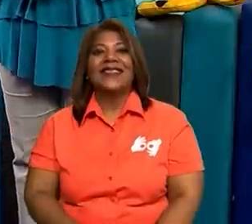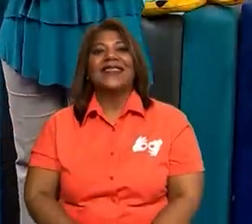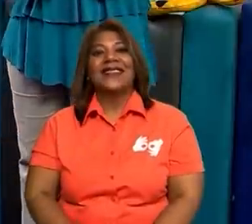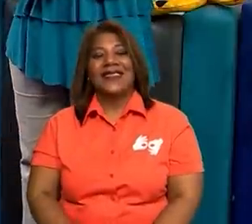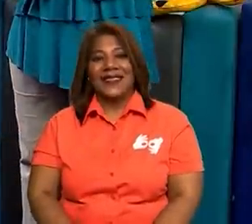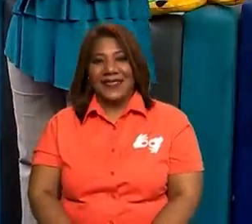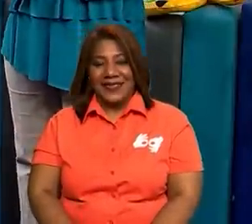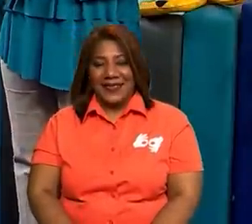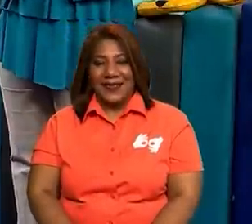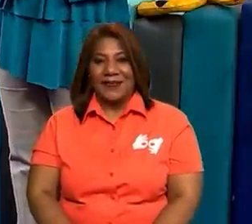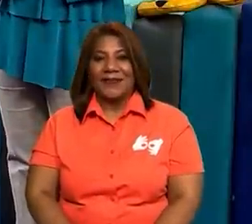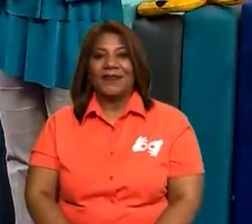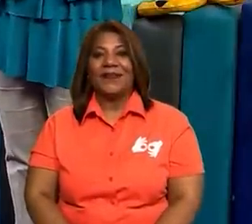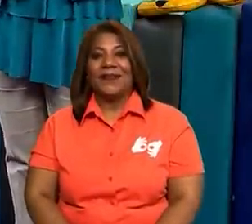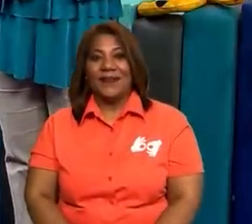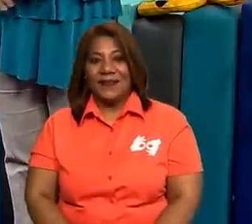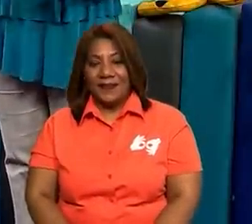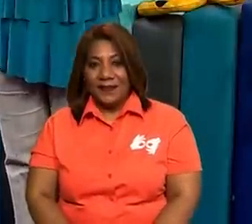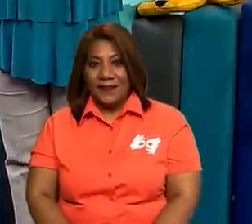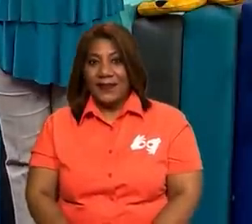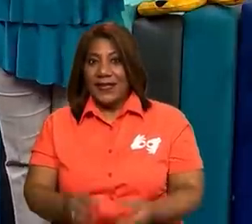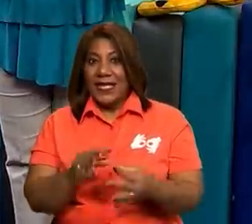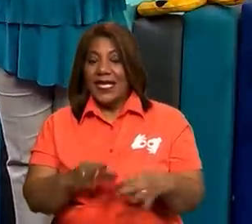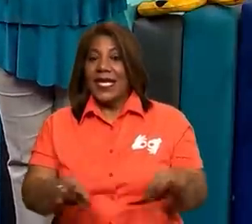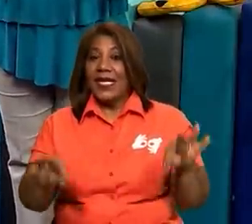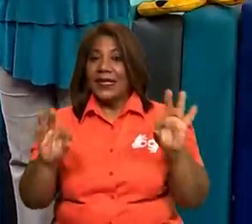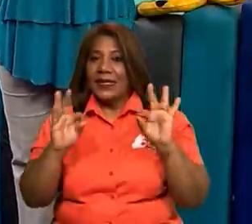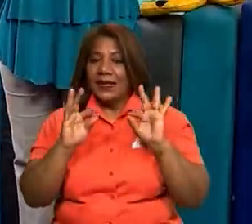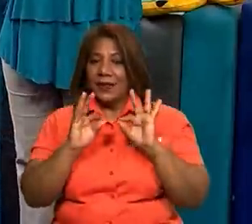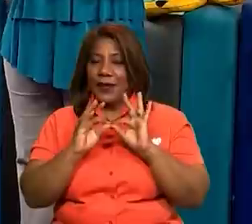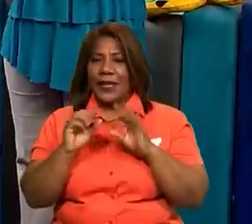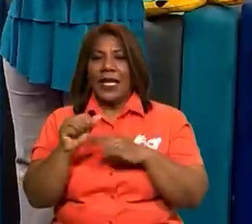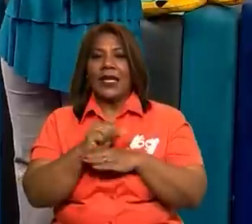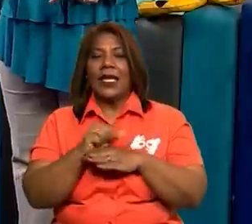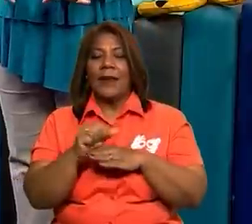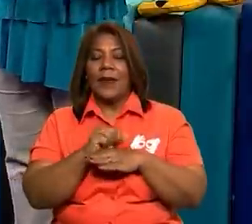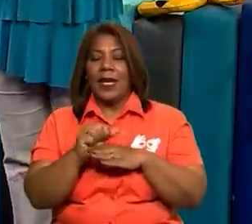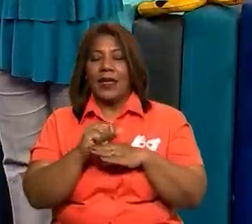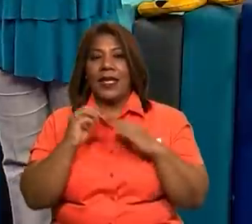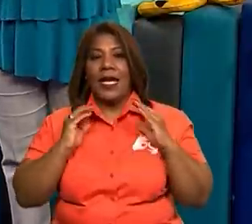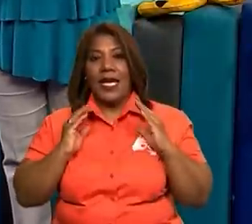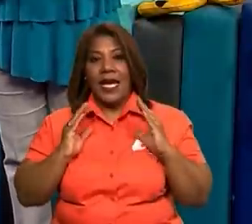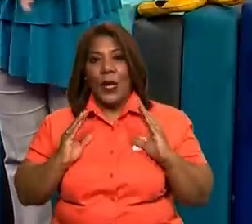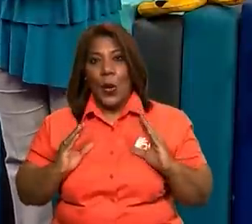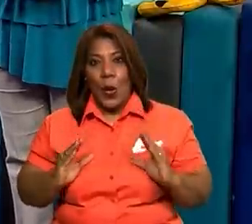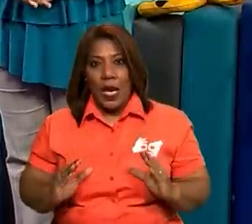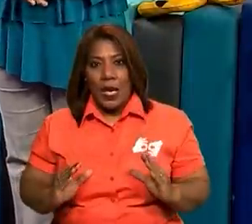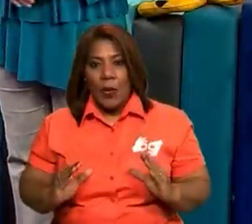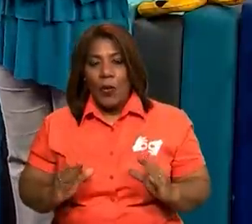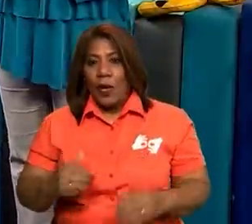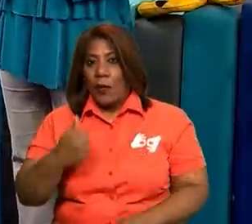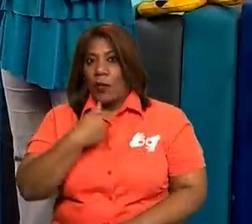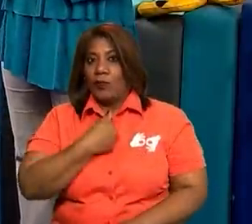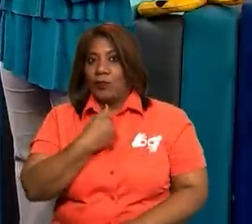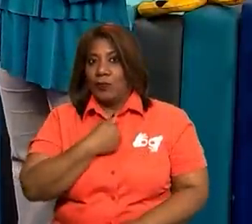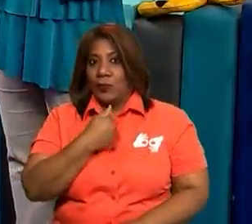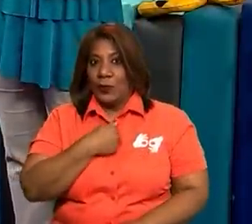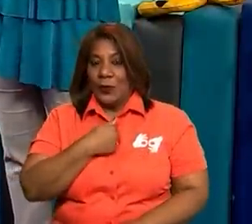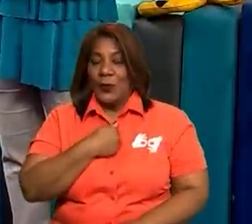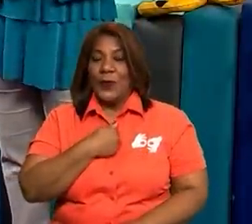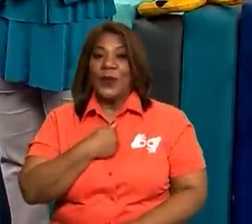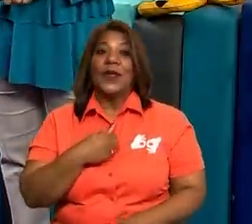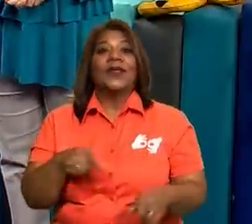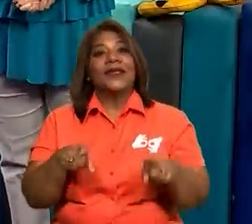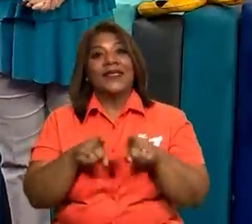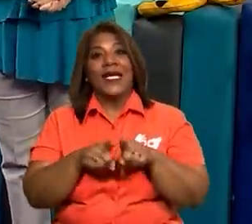es. Recuerden que pueden hacer el trazo en el piso, recuerden con su cuerpo, con objetos y después vamos a lo